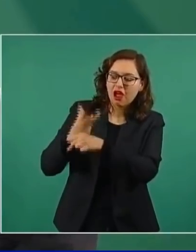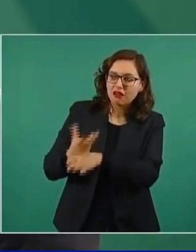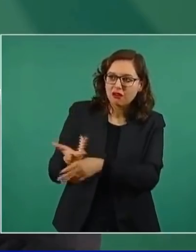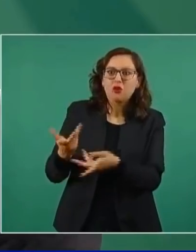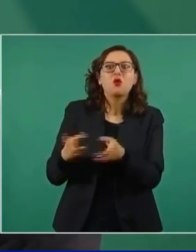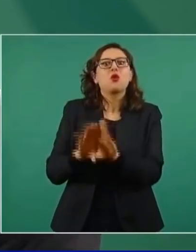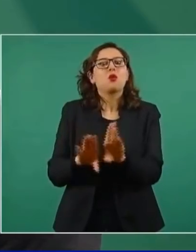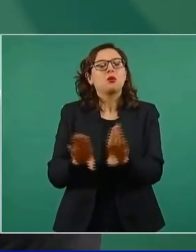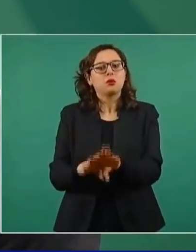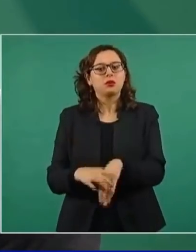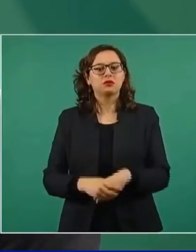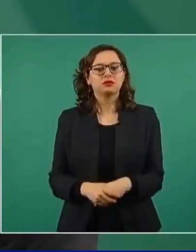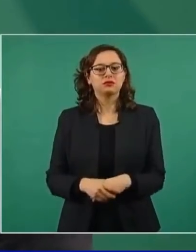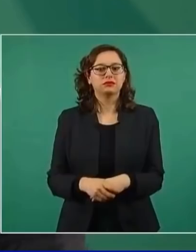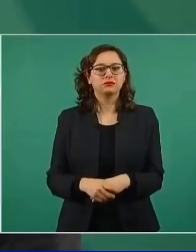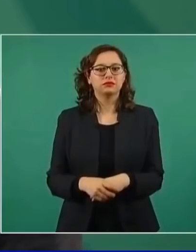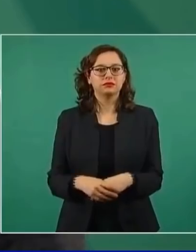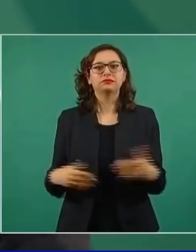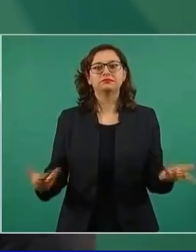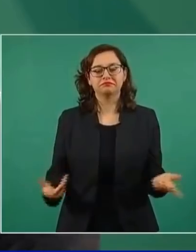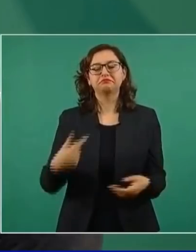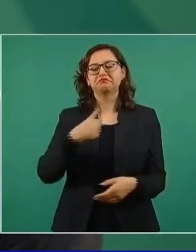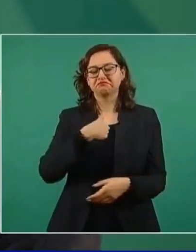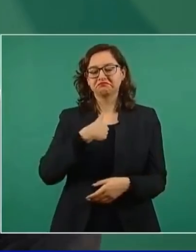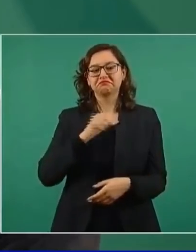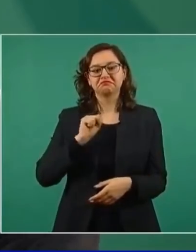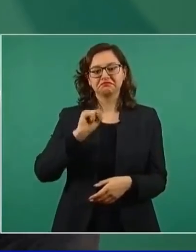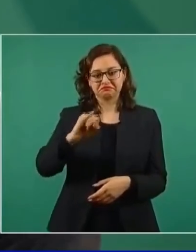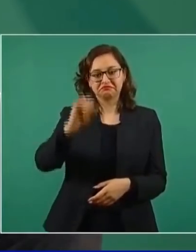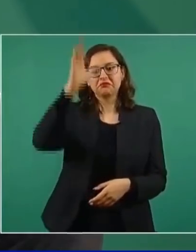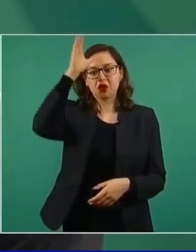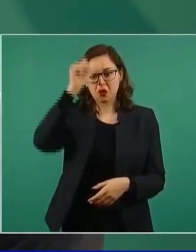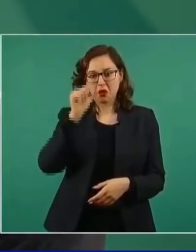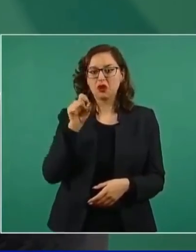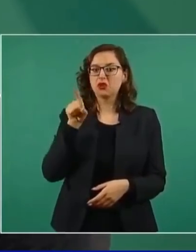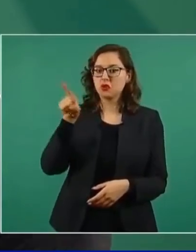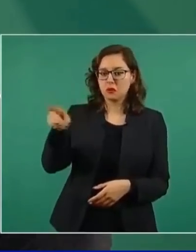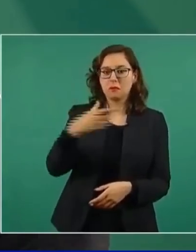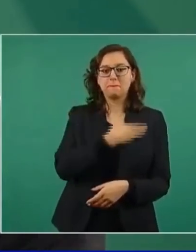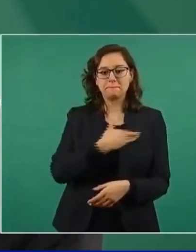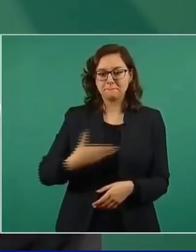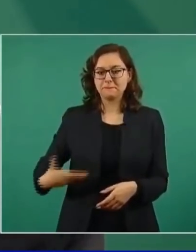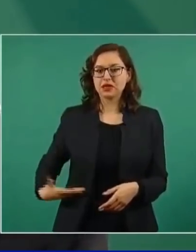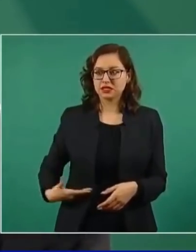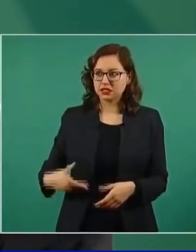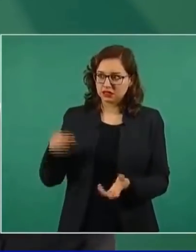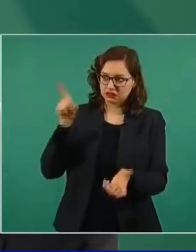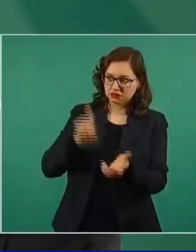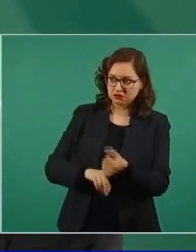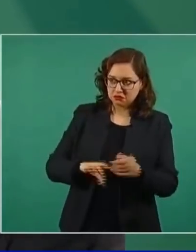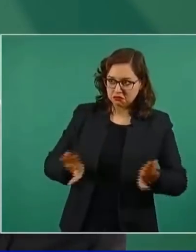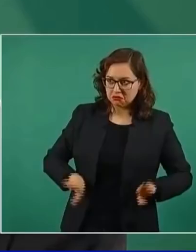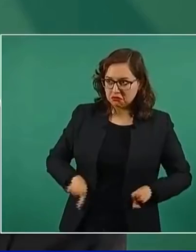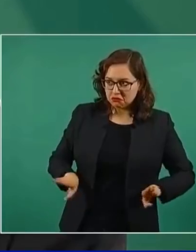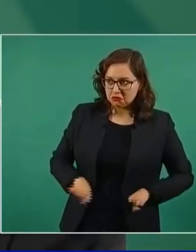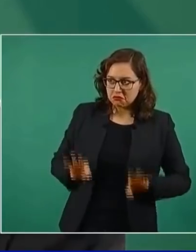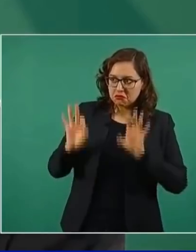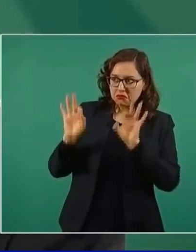que no reelección de dos años del actual presidente de la Corte.